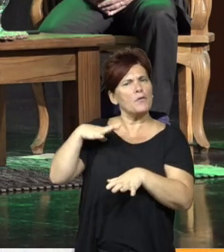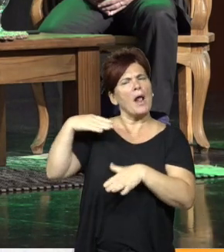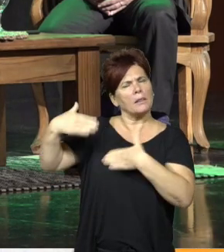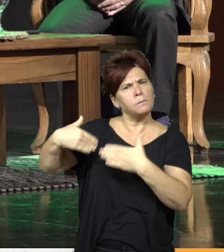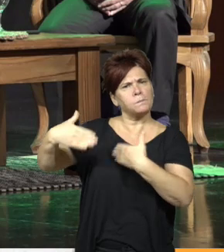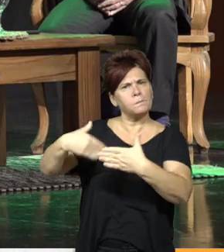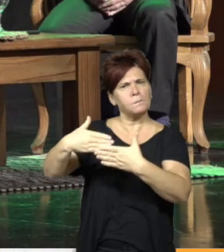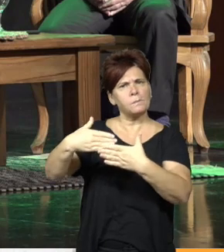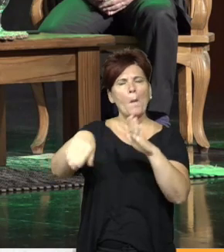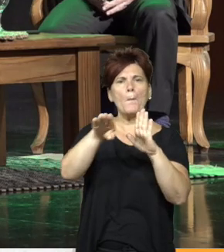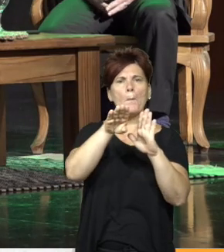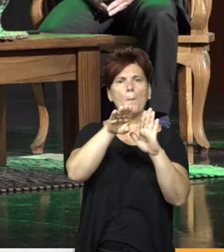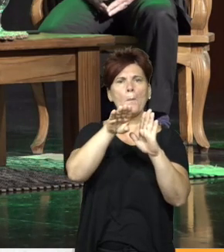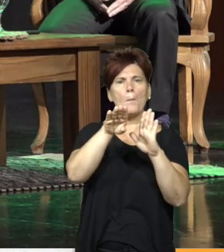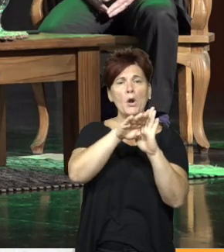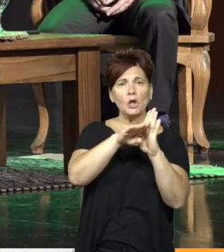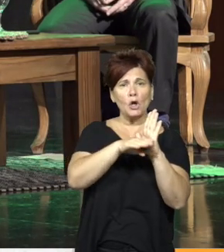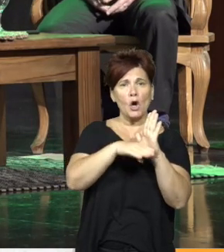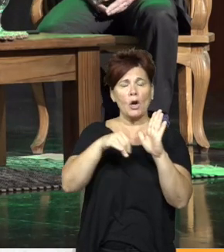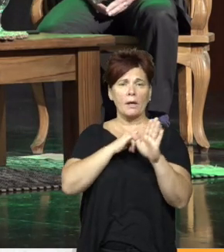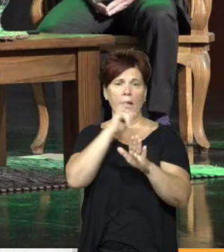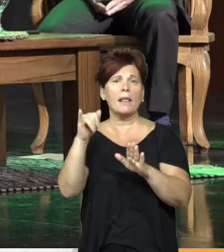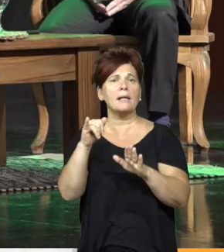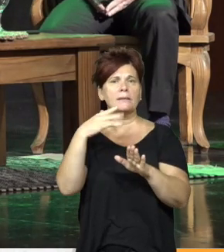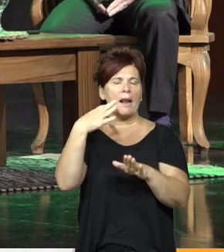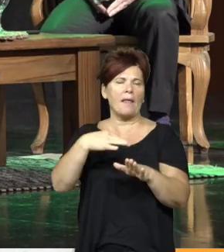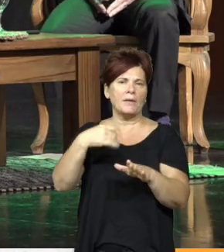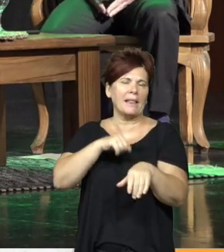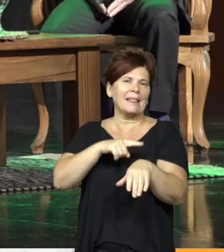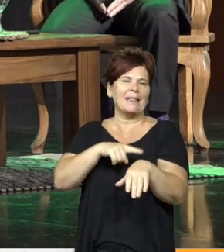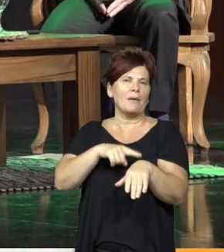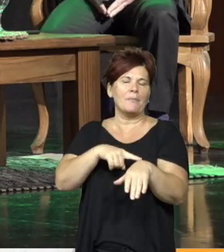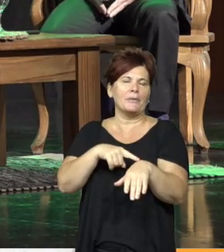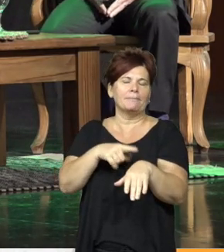el protocolo del que hablaba local gap al final que la verdad el tiempo no da para